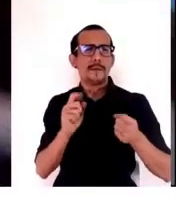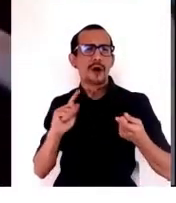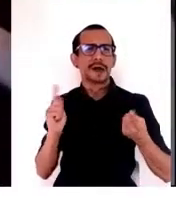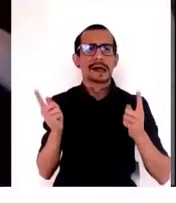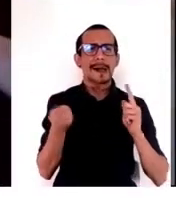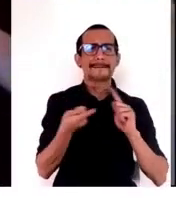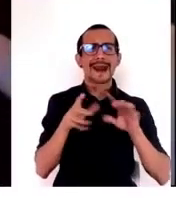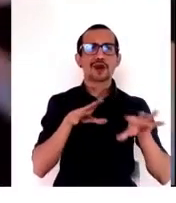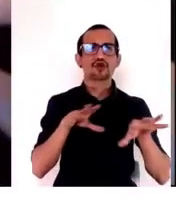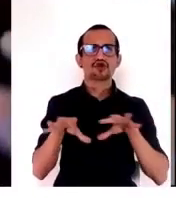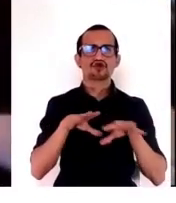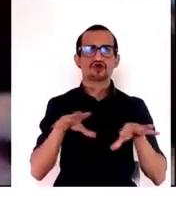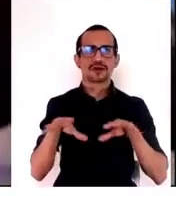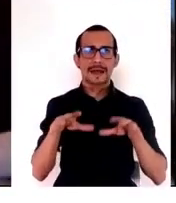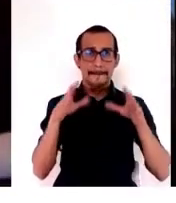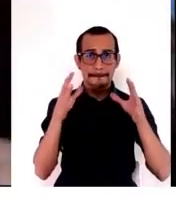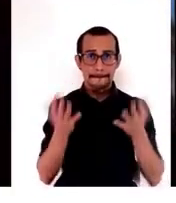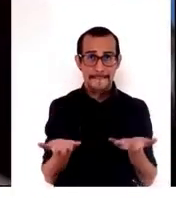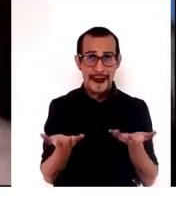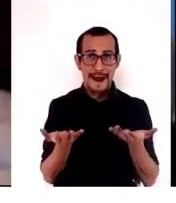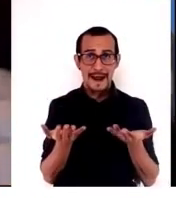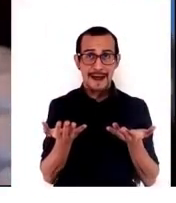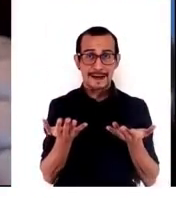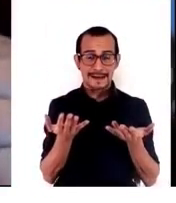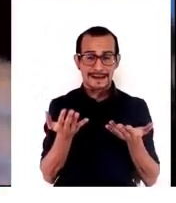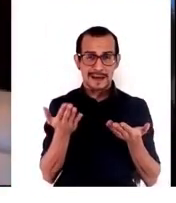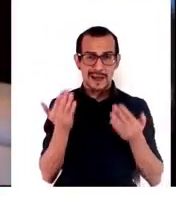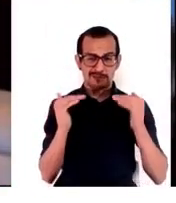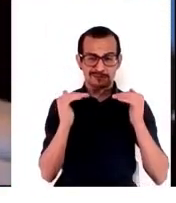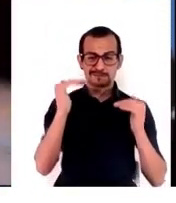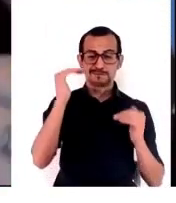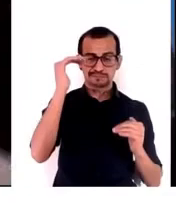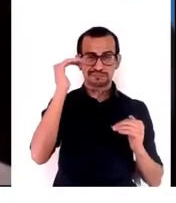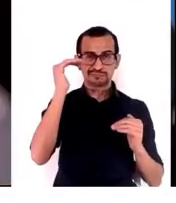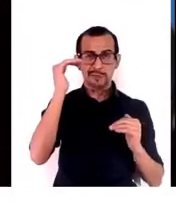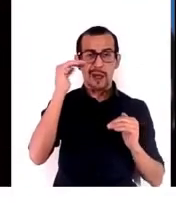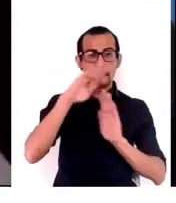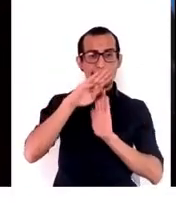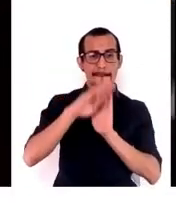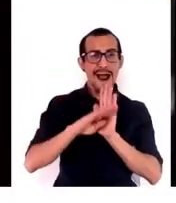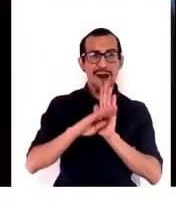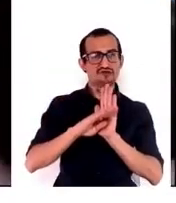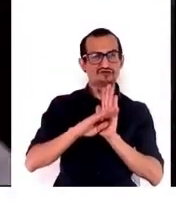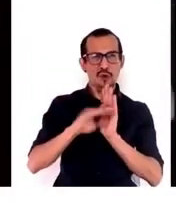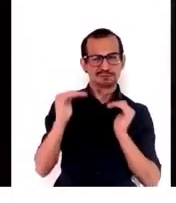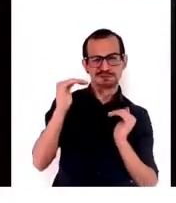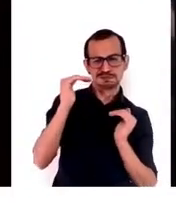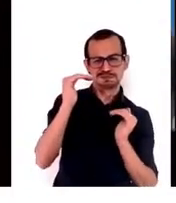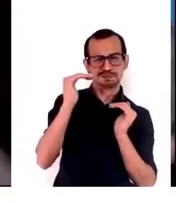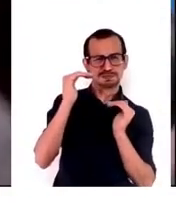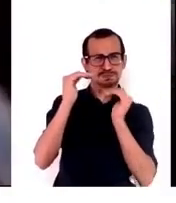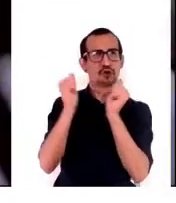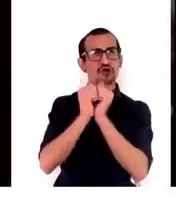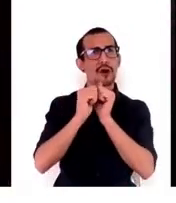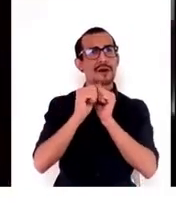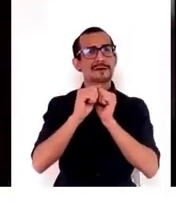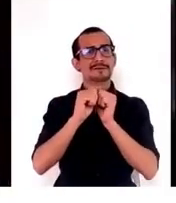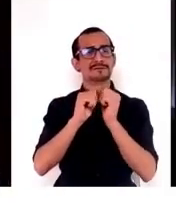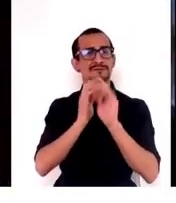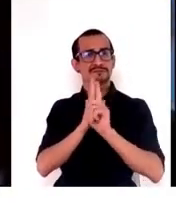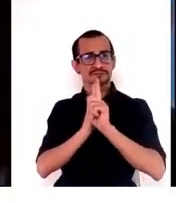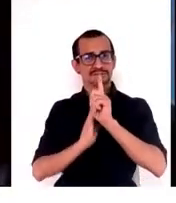para que esta desecualidad deben estar menos, no más. Con la civilización, con la innovación,